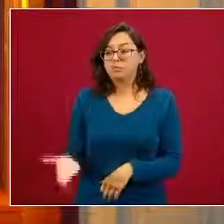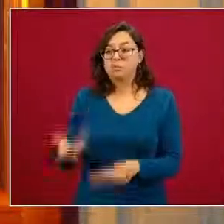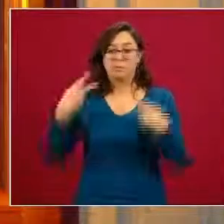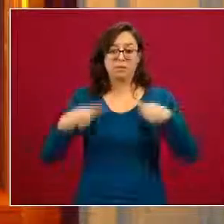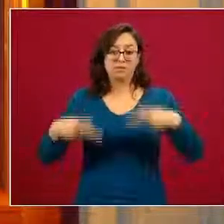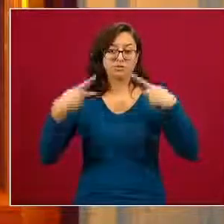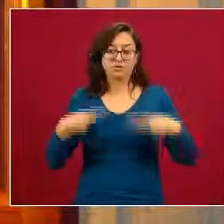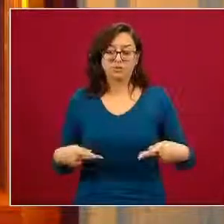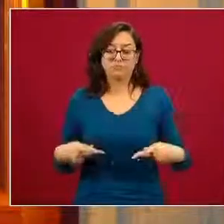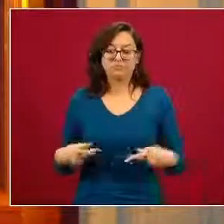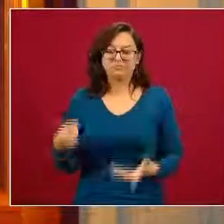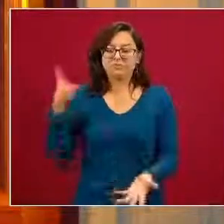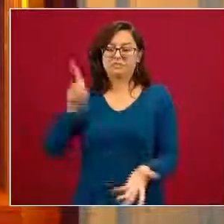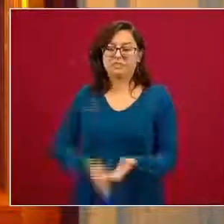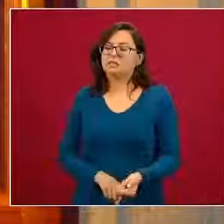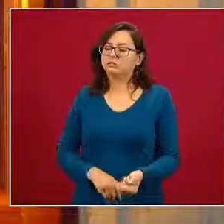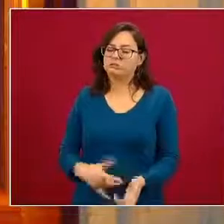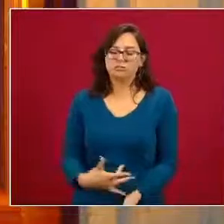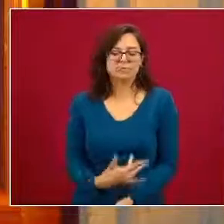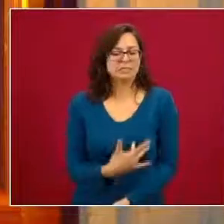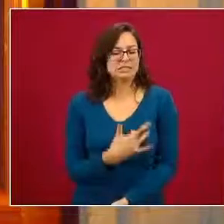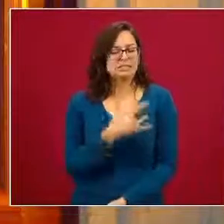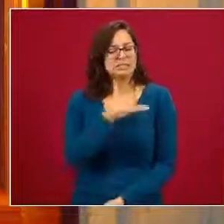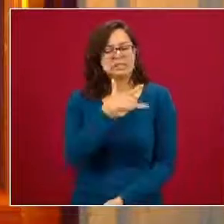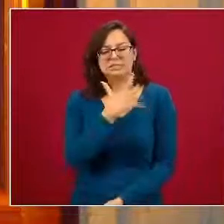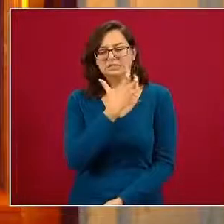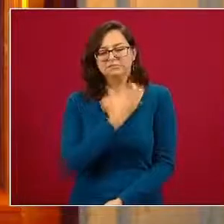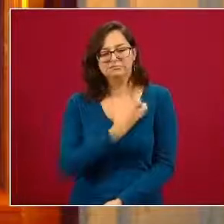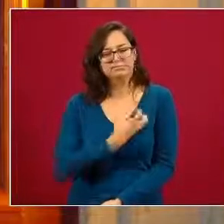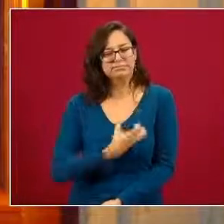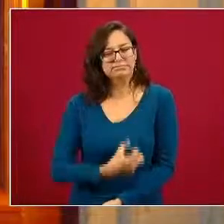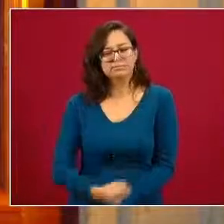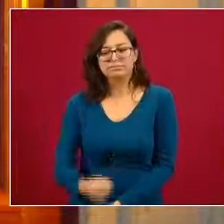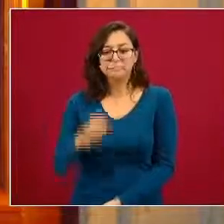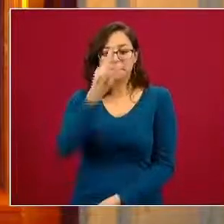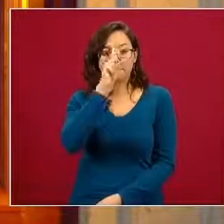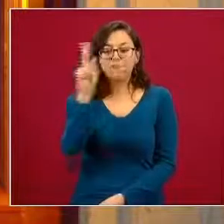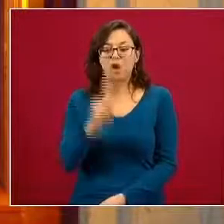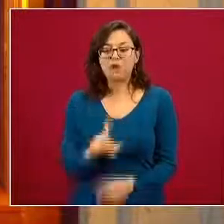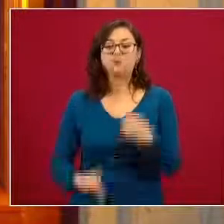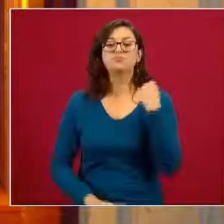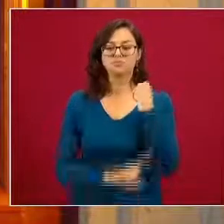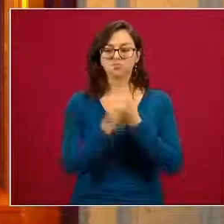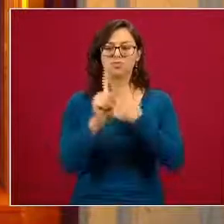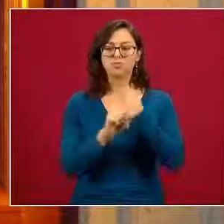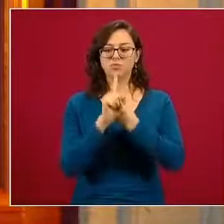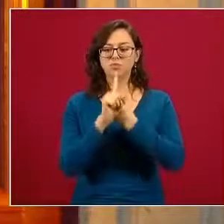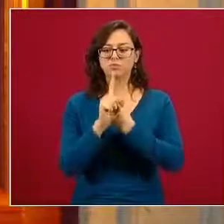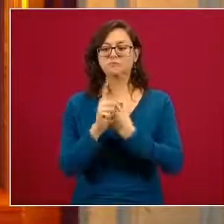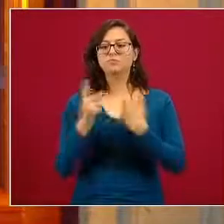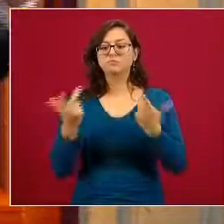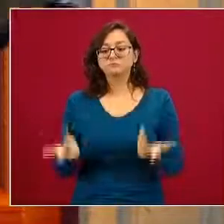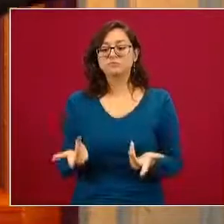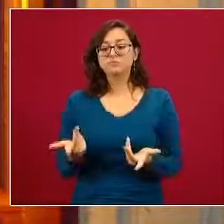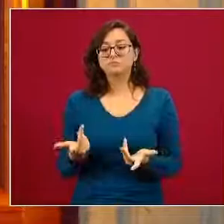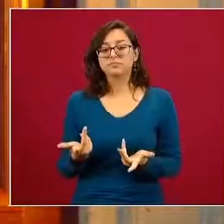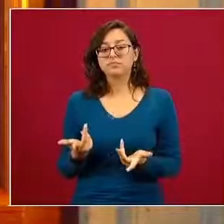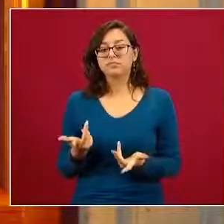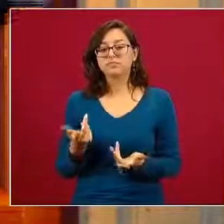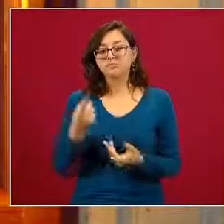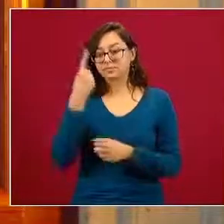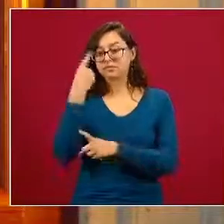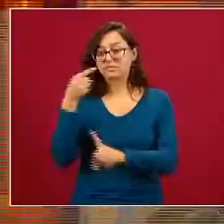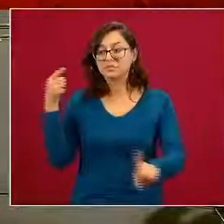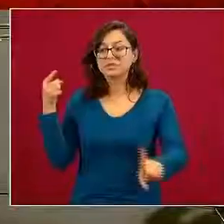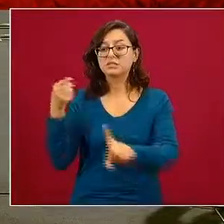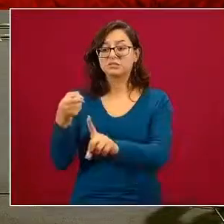entender el sentido humano de este problema que se está trabajando para